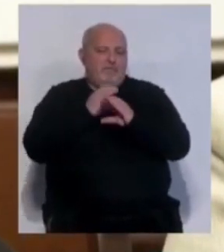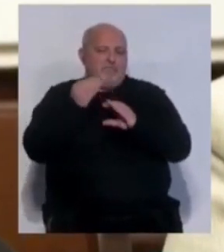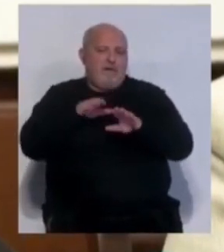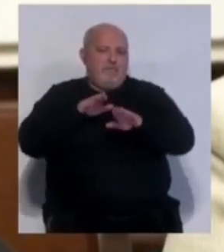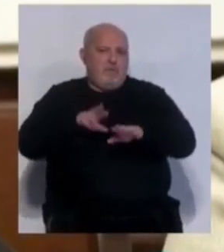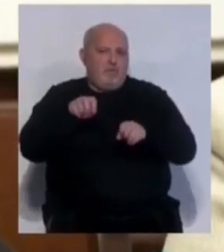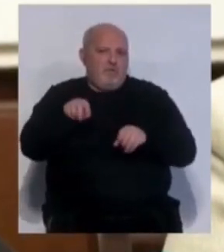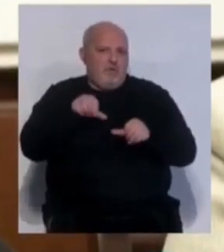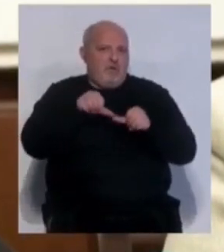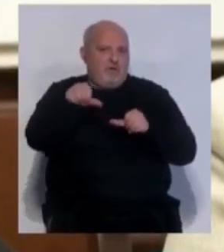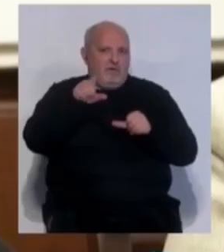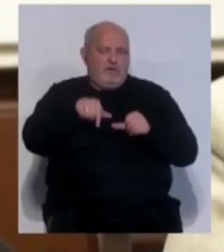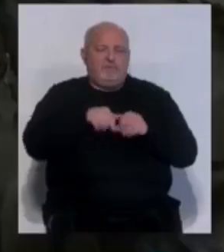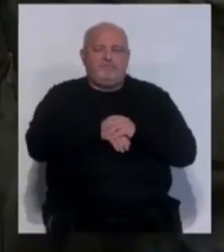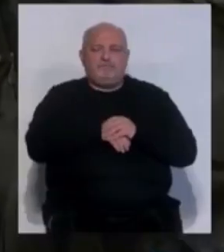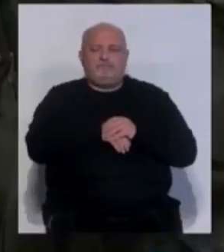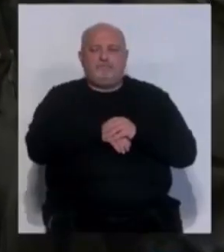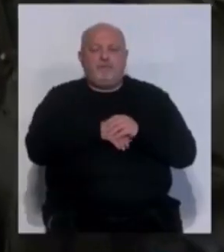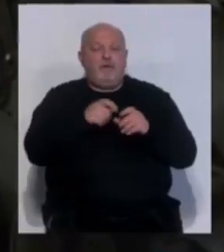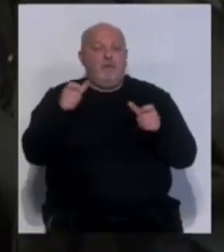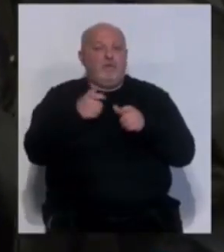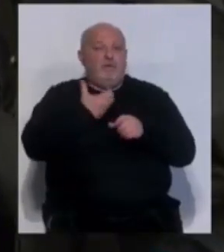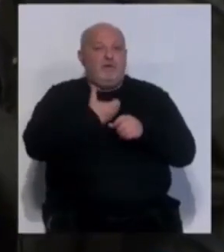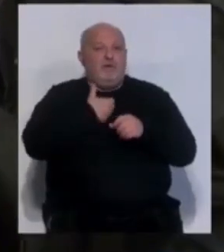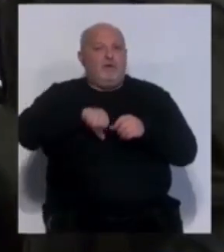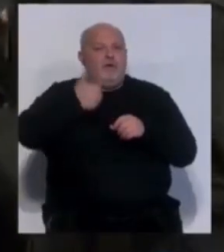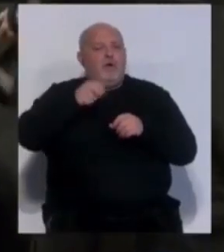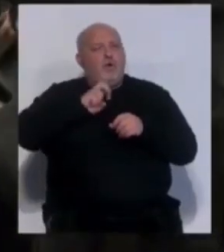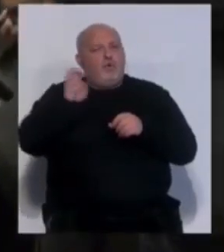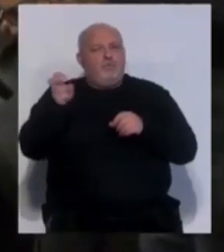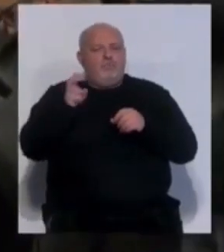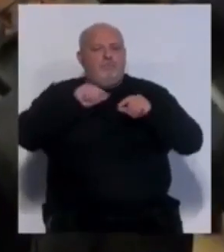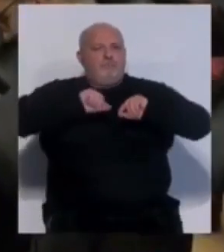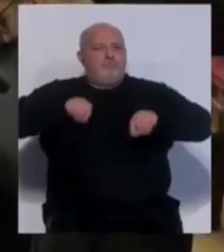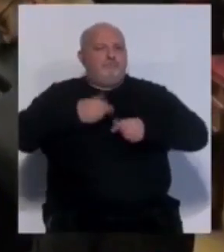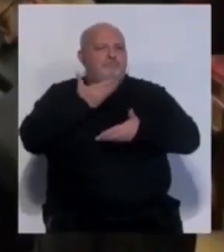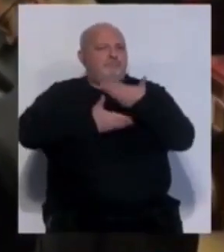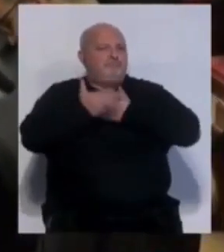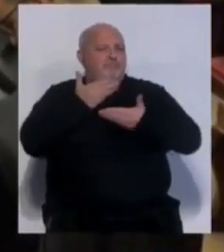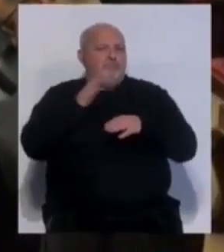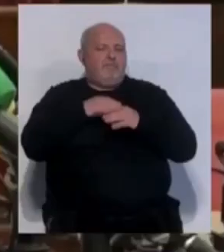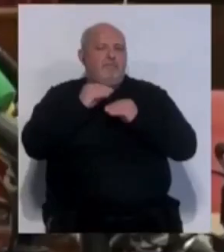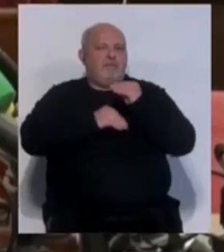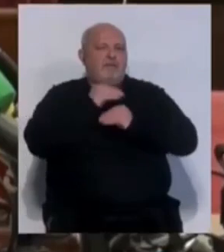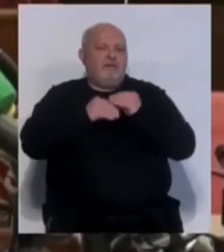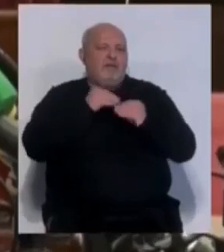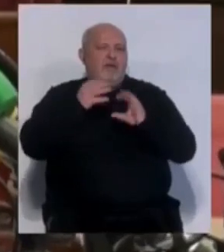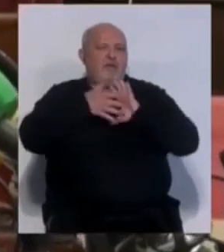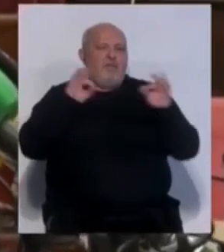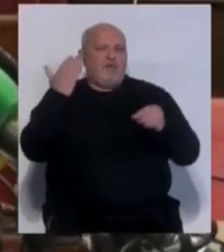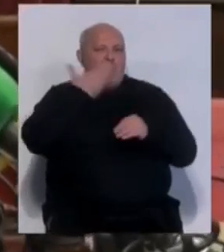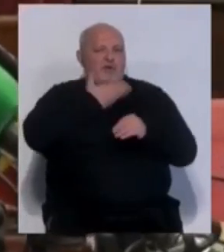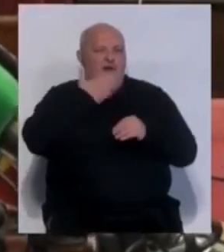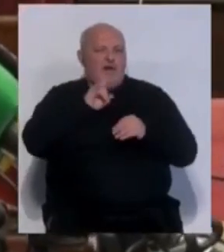contexto. La Junta de Gobierno local ha aprobado además el convenio de colaboración para la celebración de las Olimpiadas